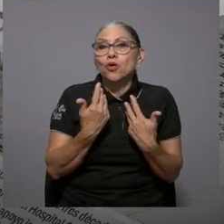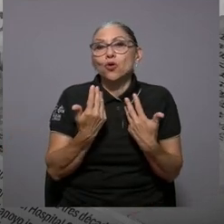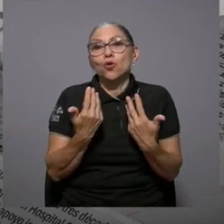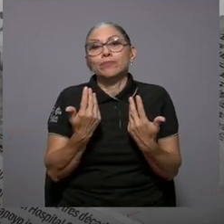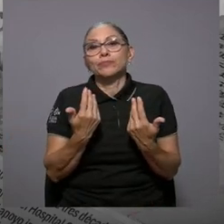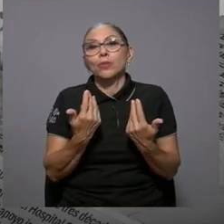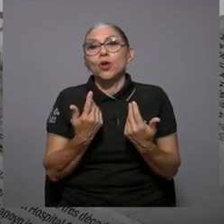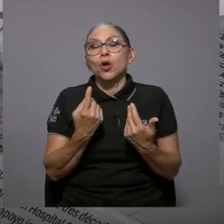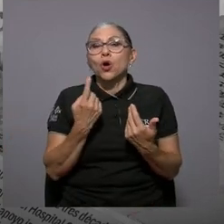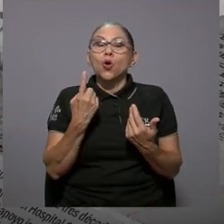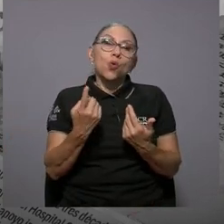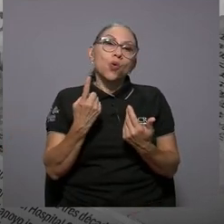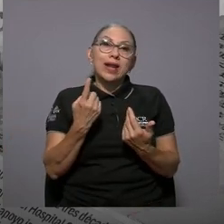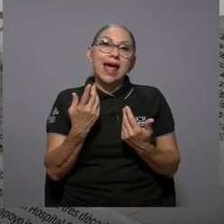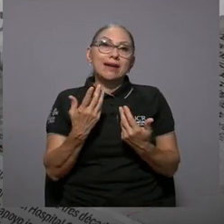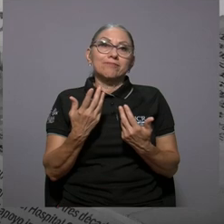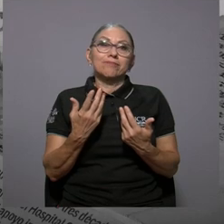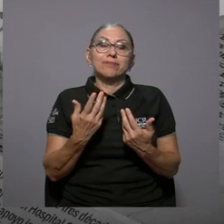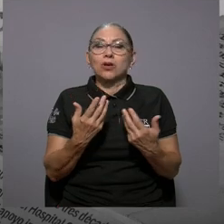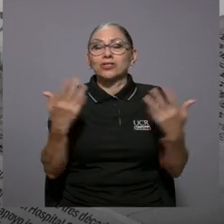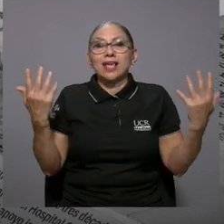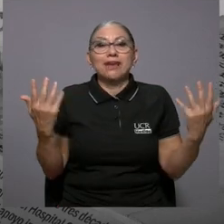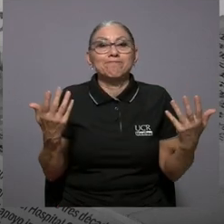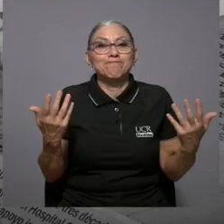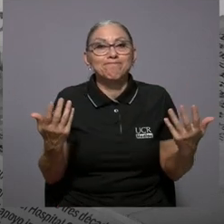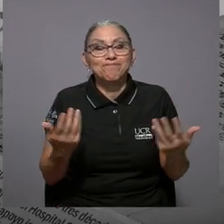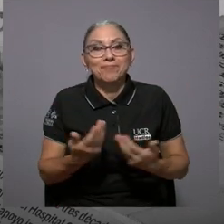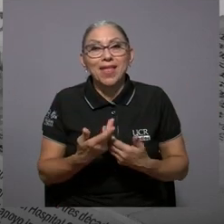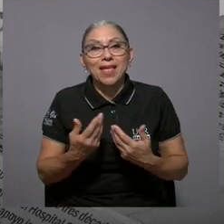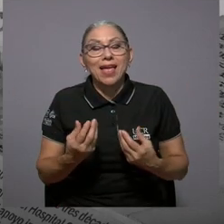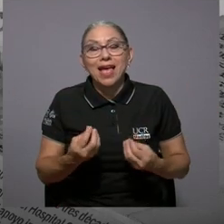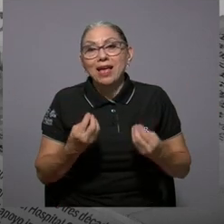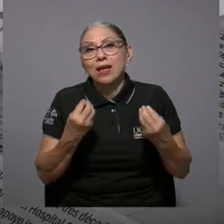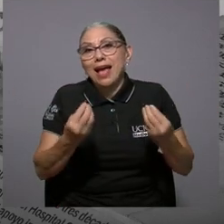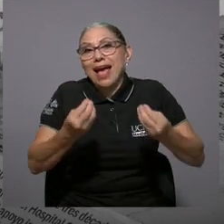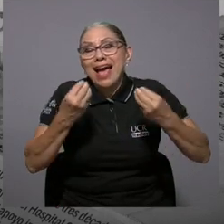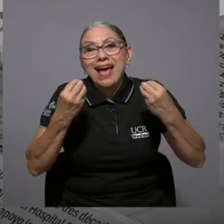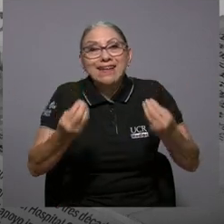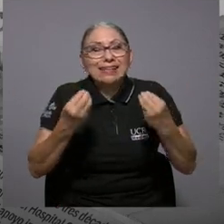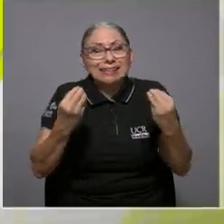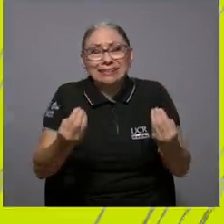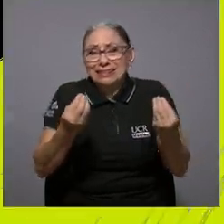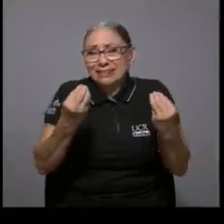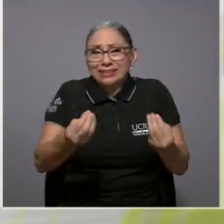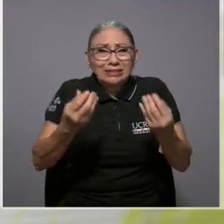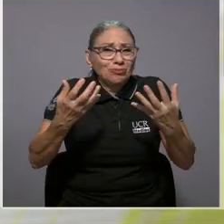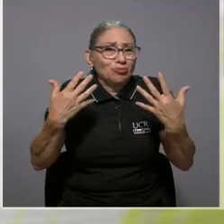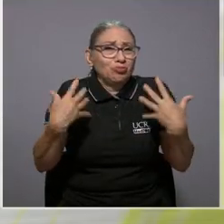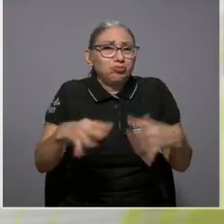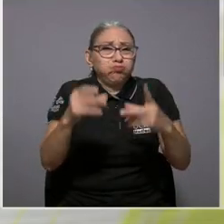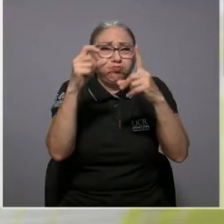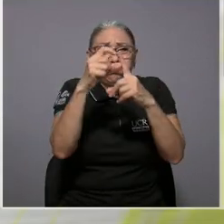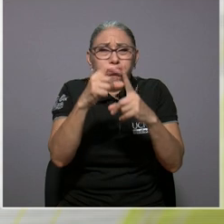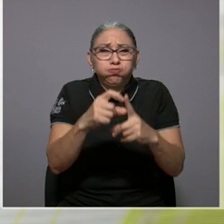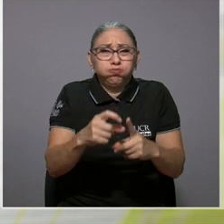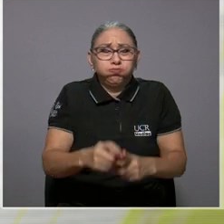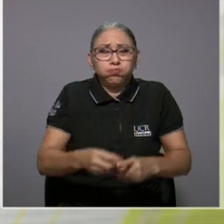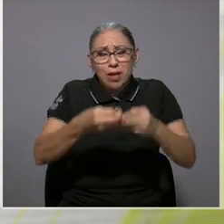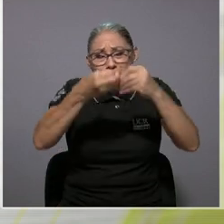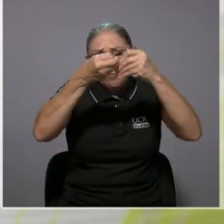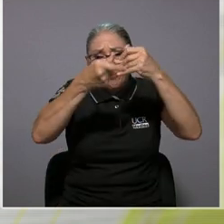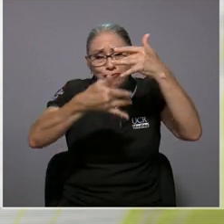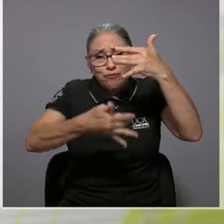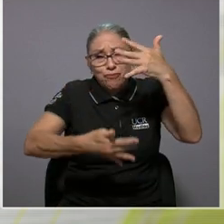ha habido una carga estrepitosa porque es así de de palabras